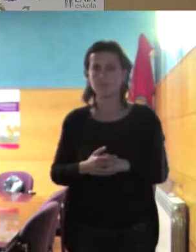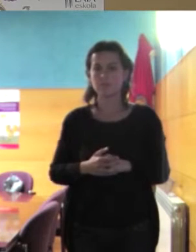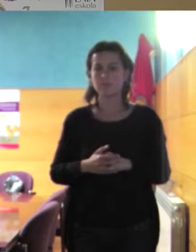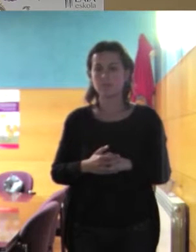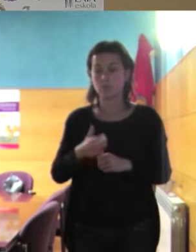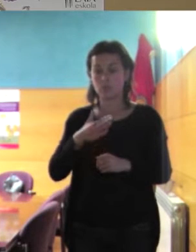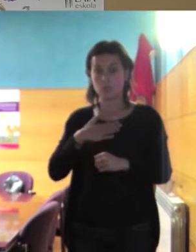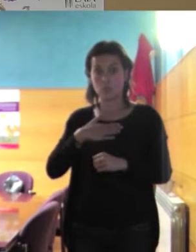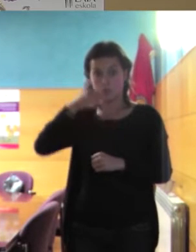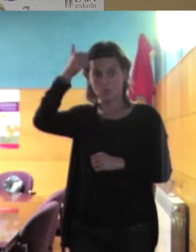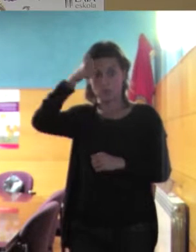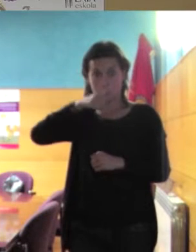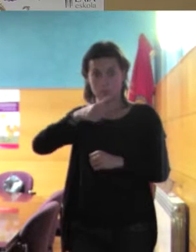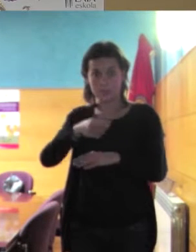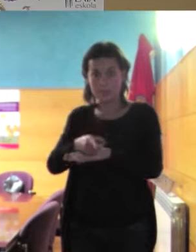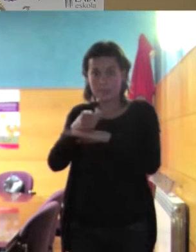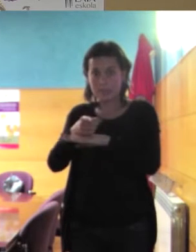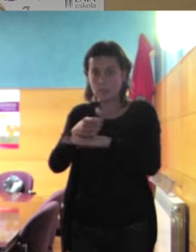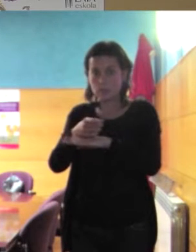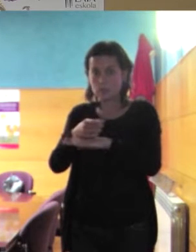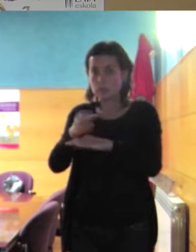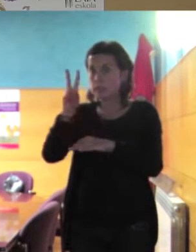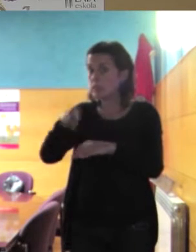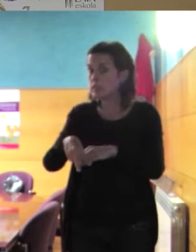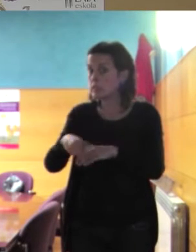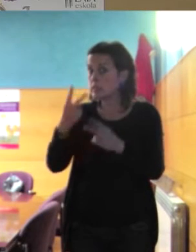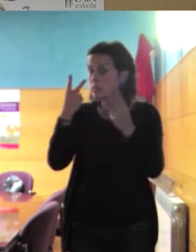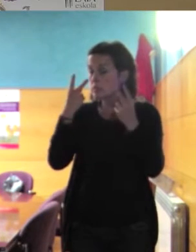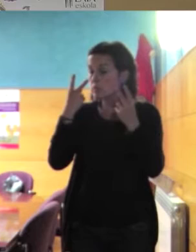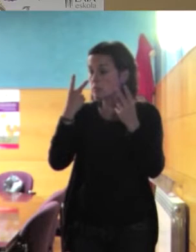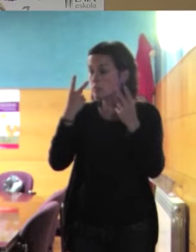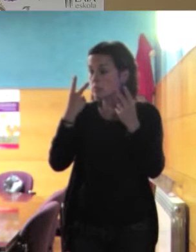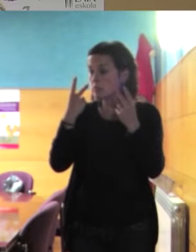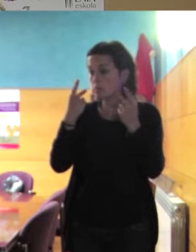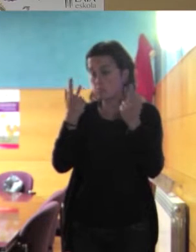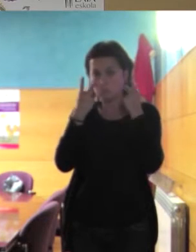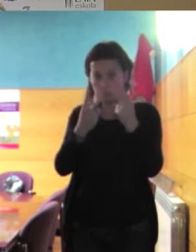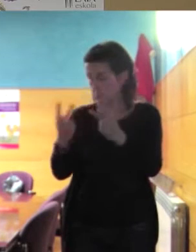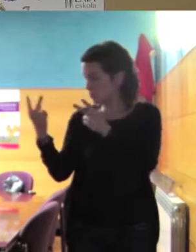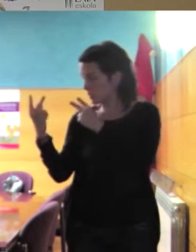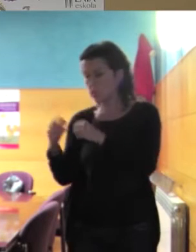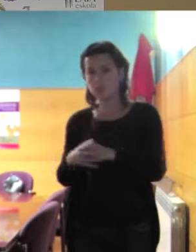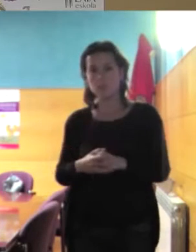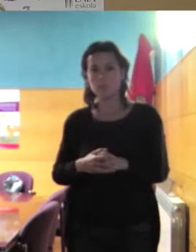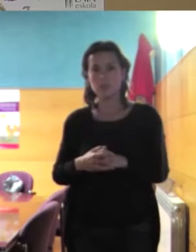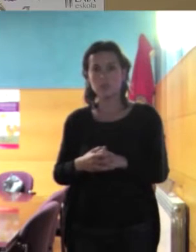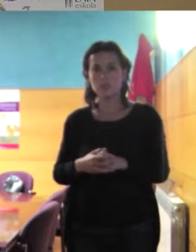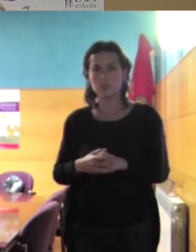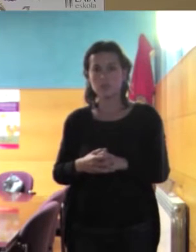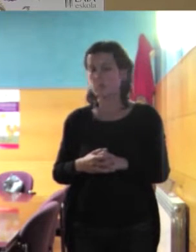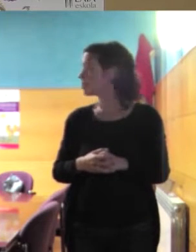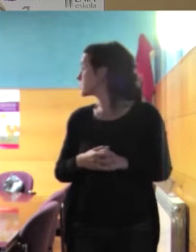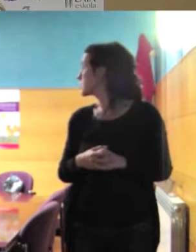a ver si encuentro es este el que nos dice mediante productos culturales y traigo dos porque